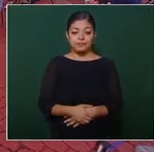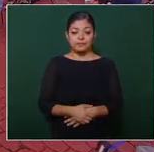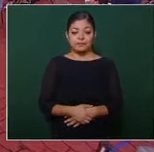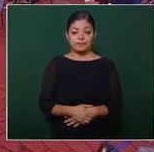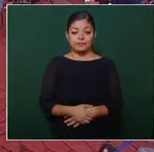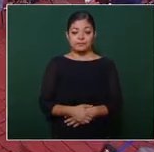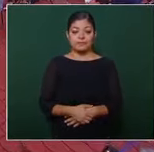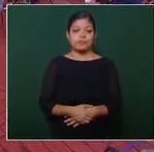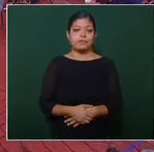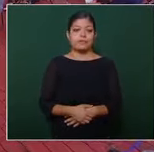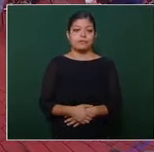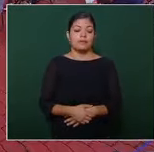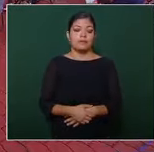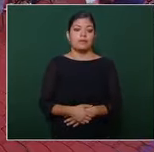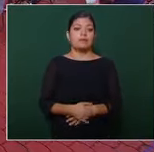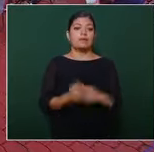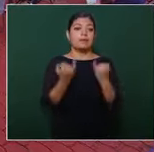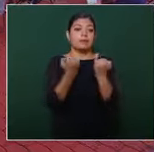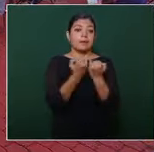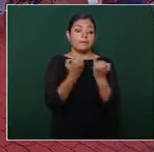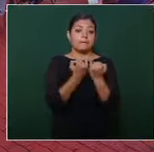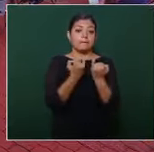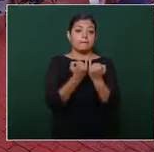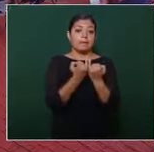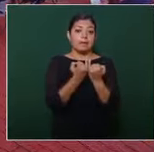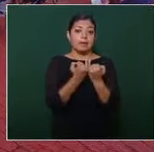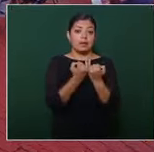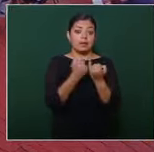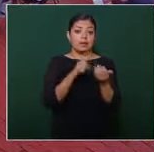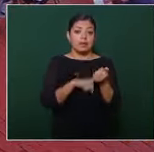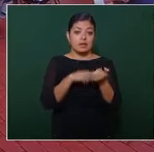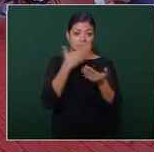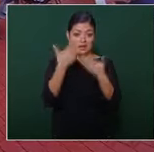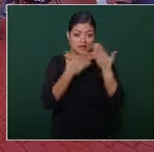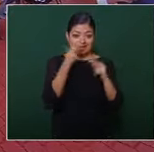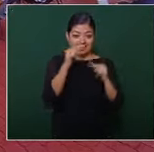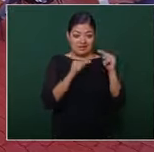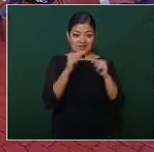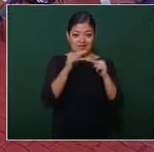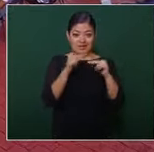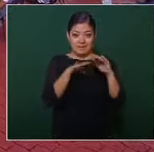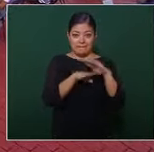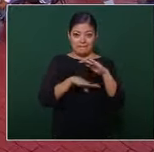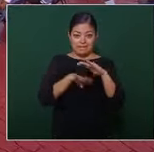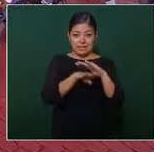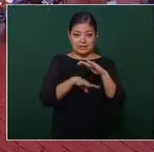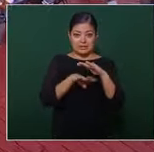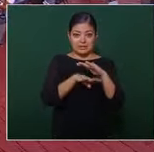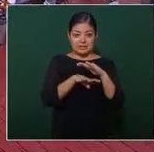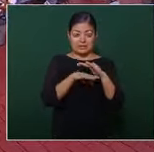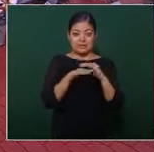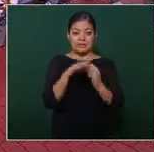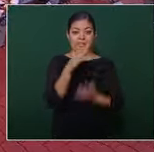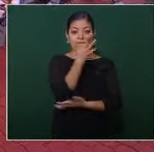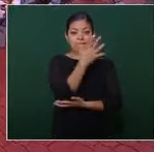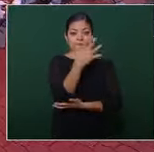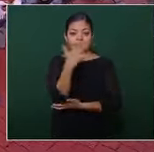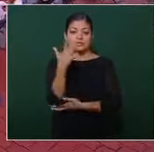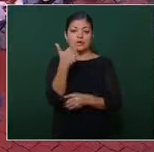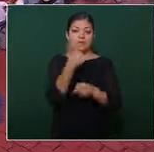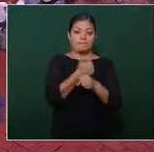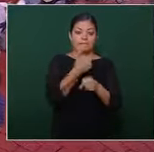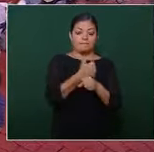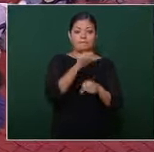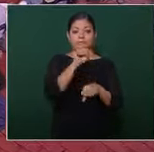también los que estudian en el nivel básico preescolar primaria